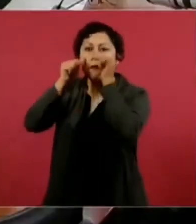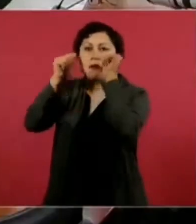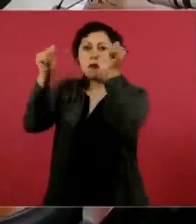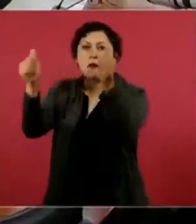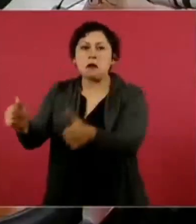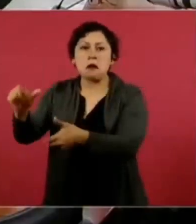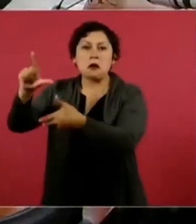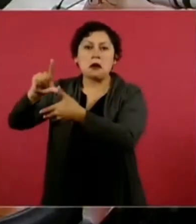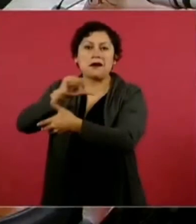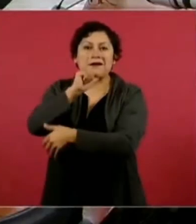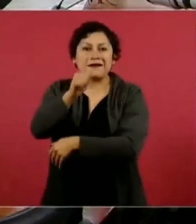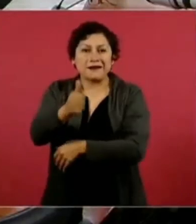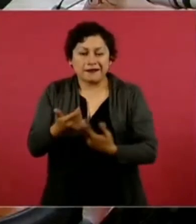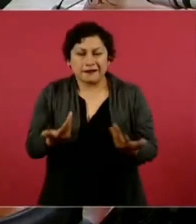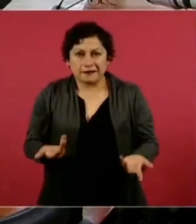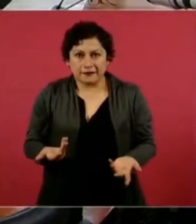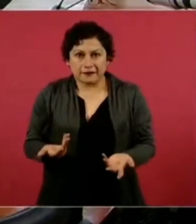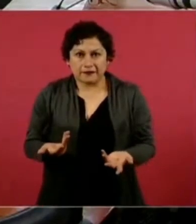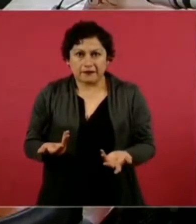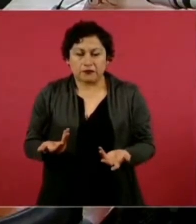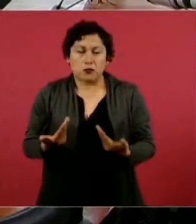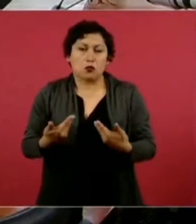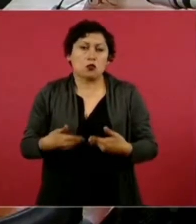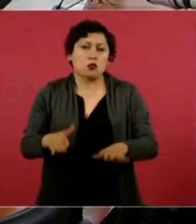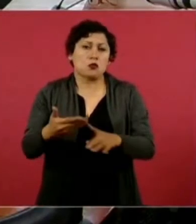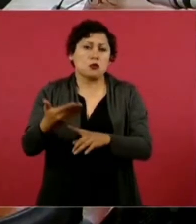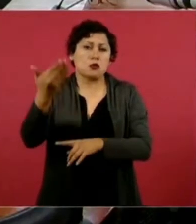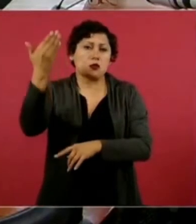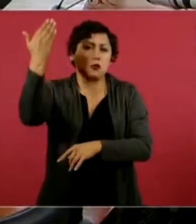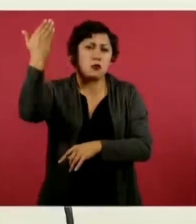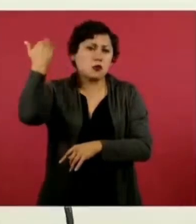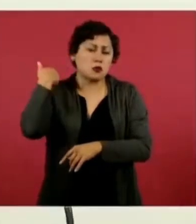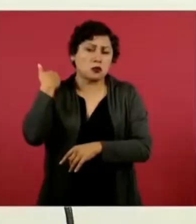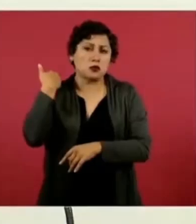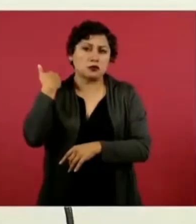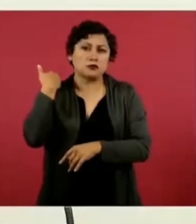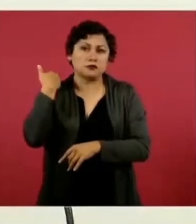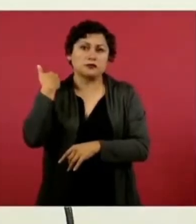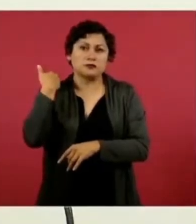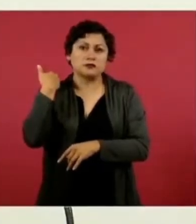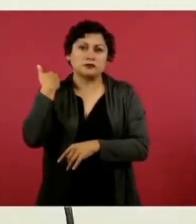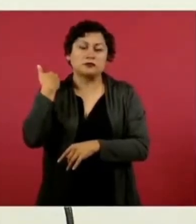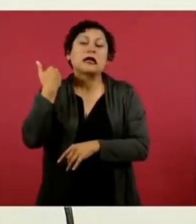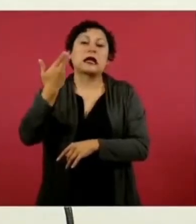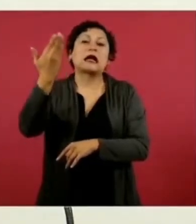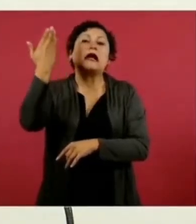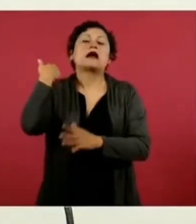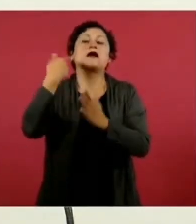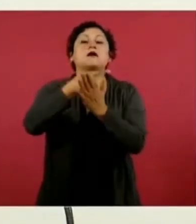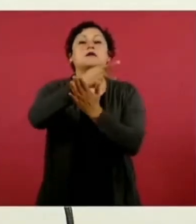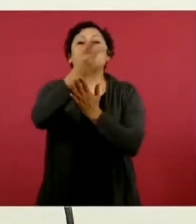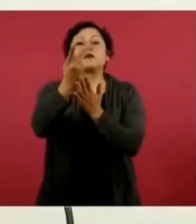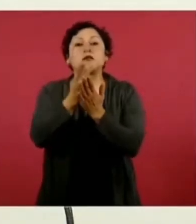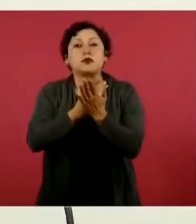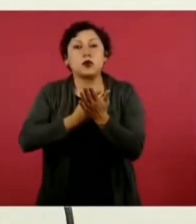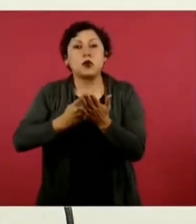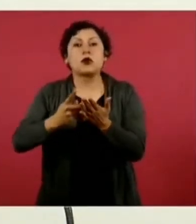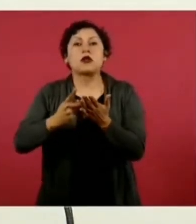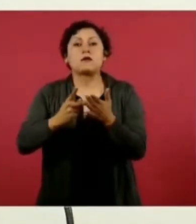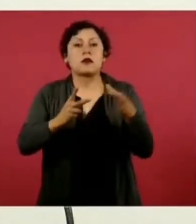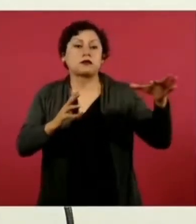desde los tiempos del programa de la Alianza para el Progreso,